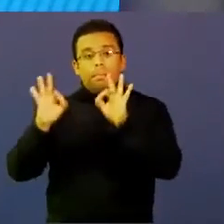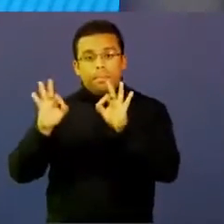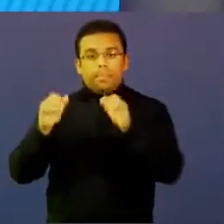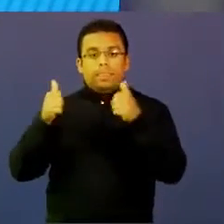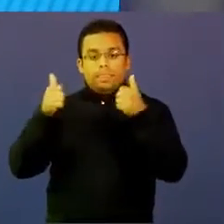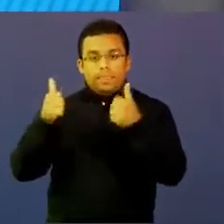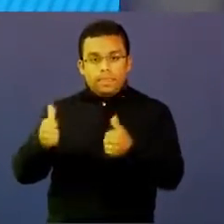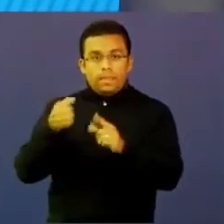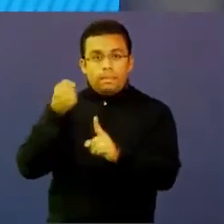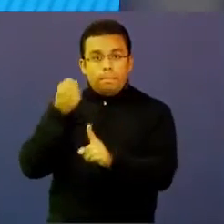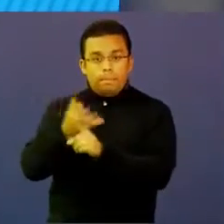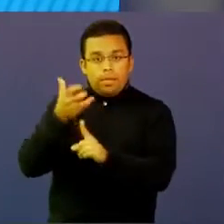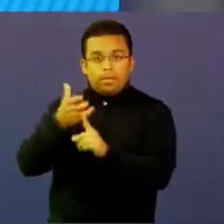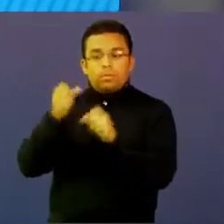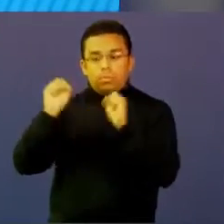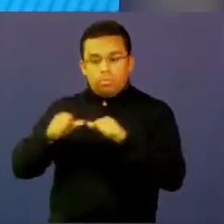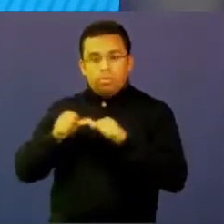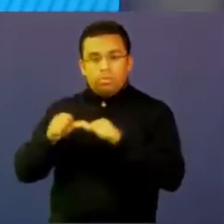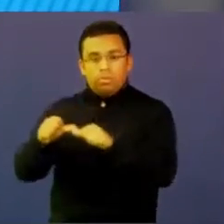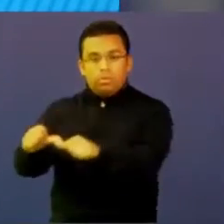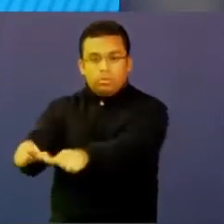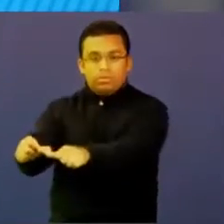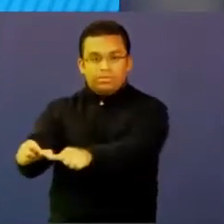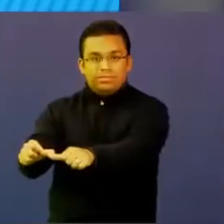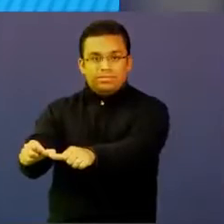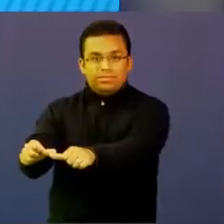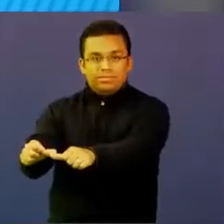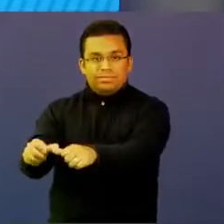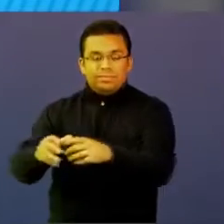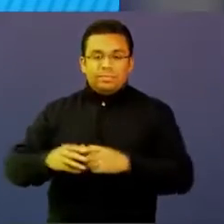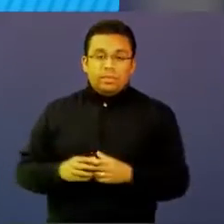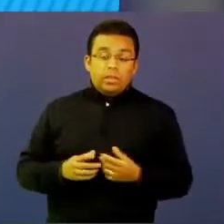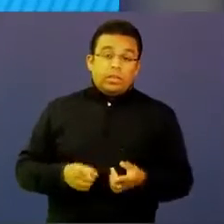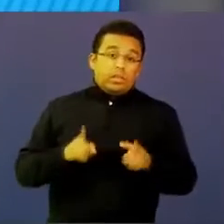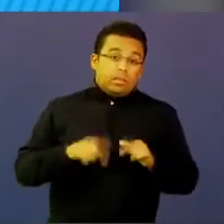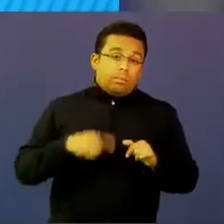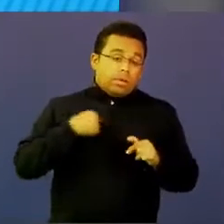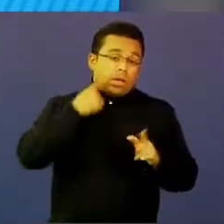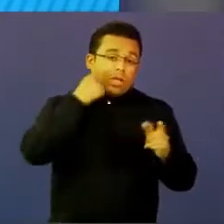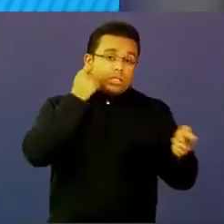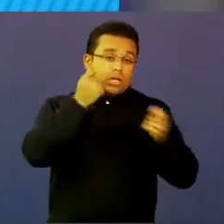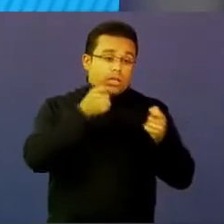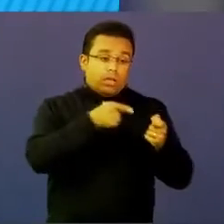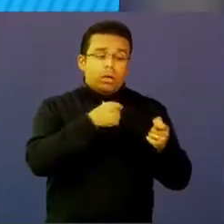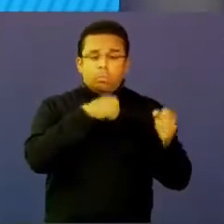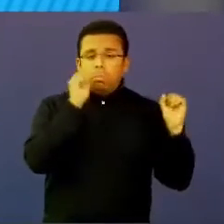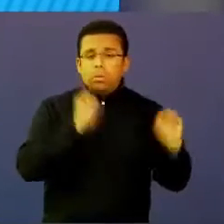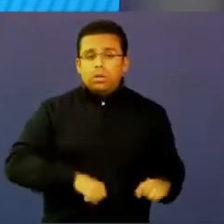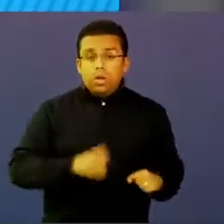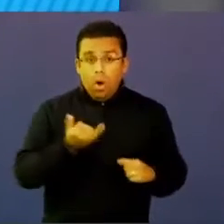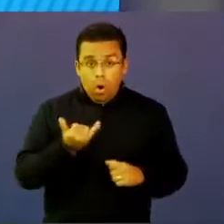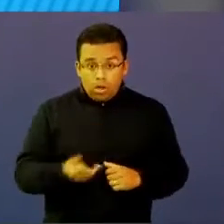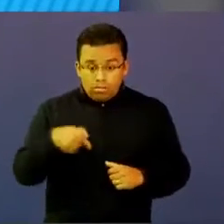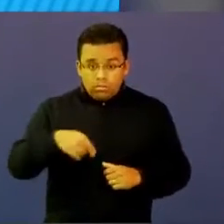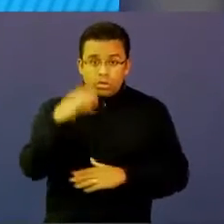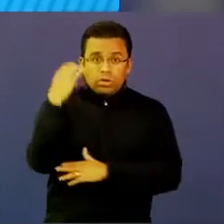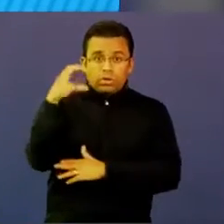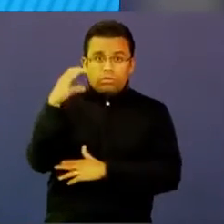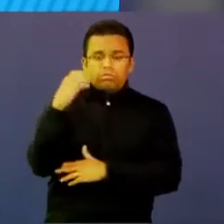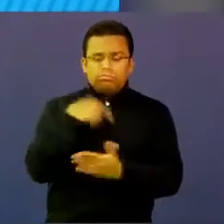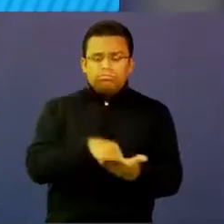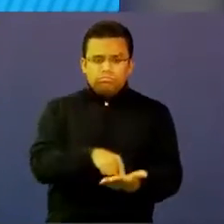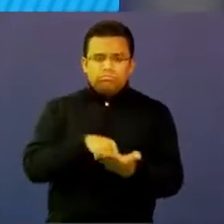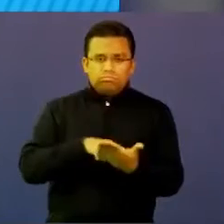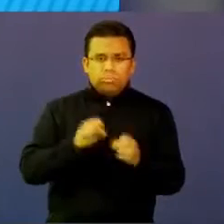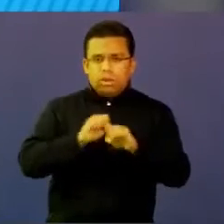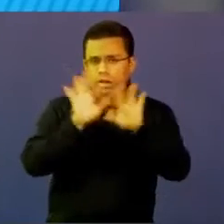impacto, viabilidad y sostenibilidad. Y la estrategia lo permite. sea, hoy en día en el país tenemos indicadores en